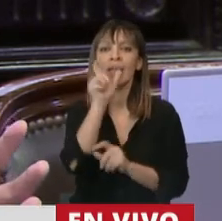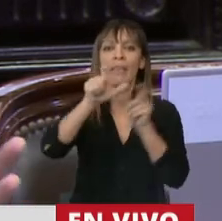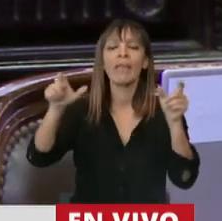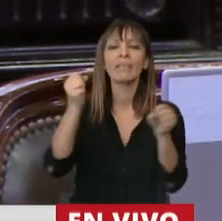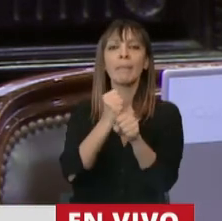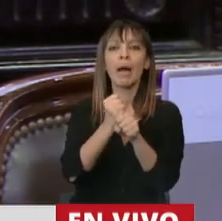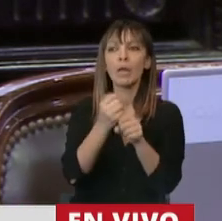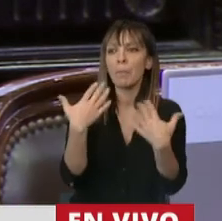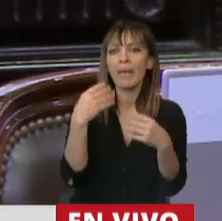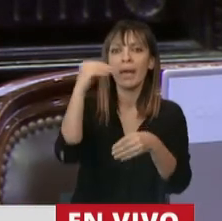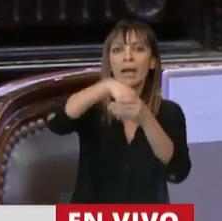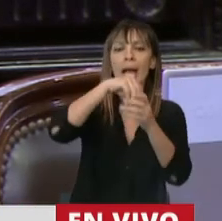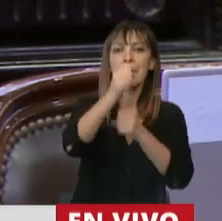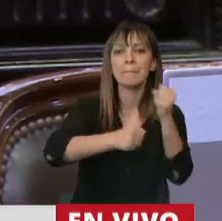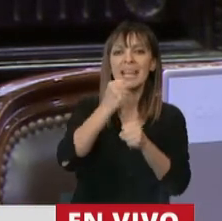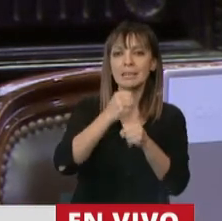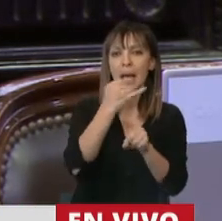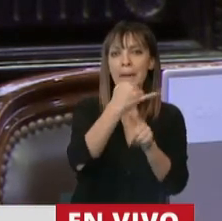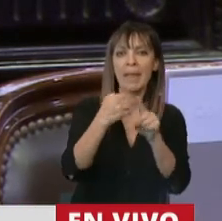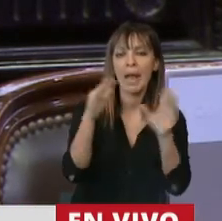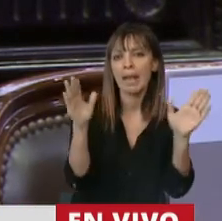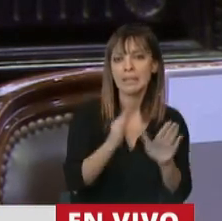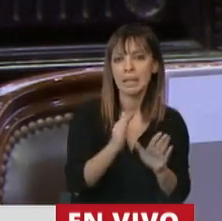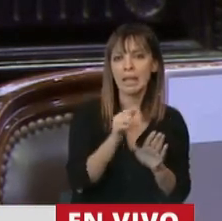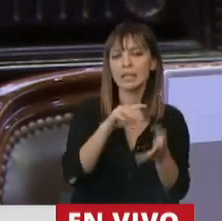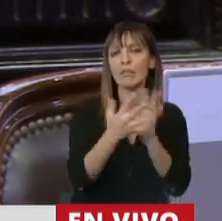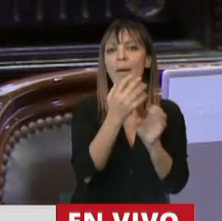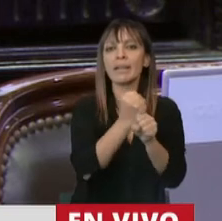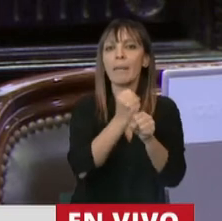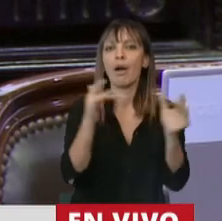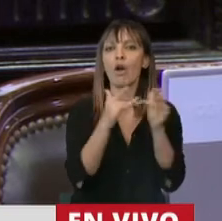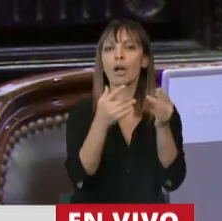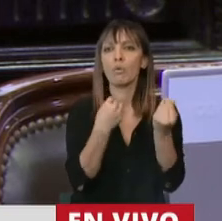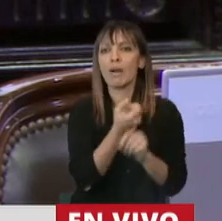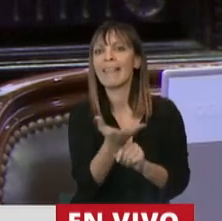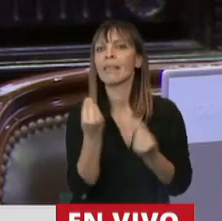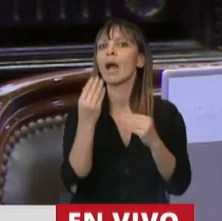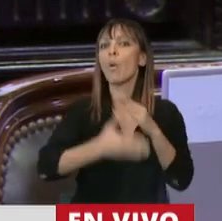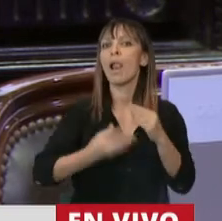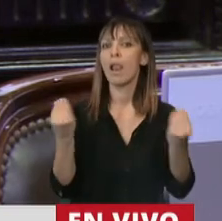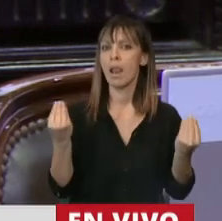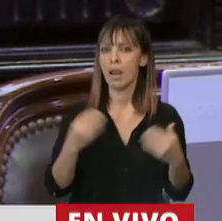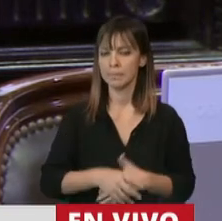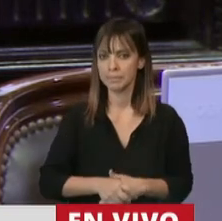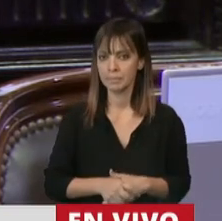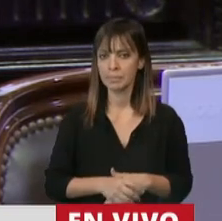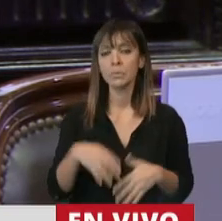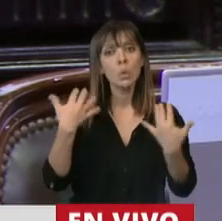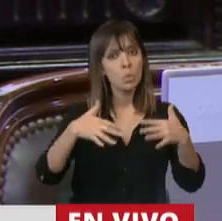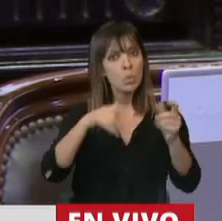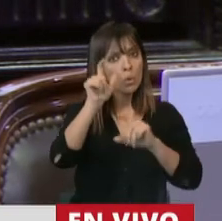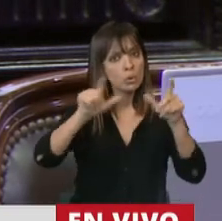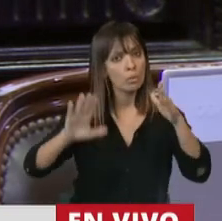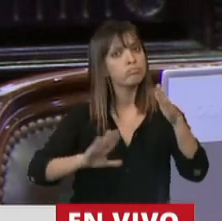puede tener una empresa, una pyme o una gran empresa que utilice esta modalidad de trabajo. Y muchos dirigentes